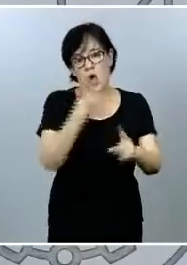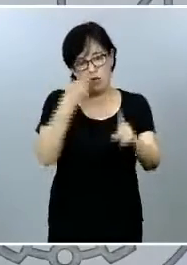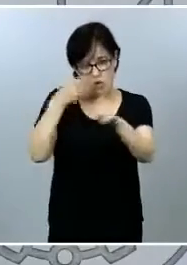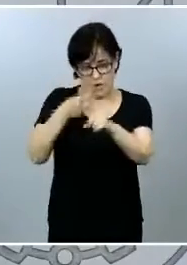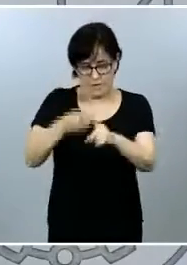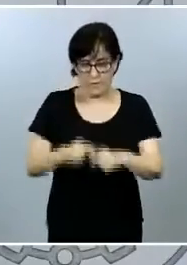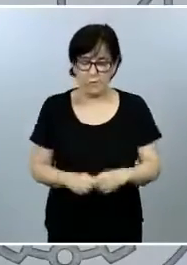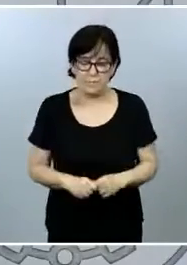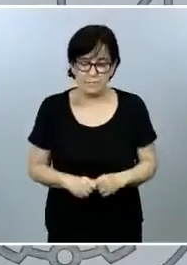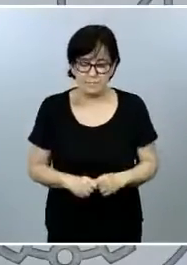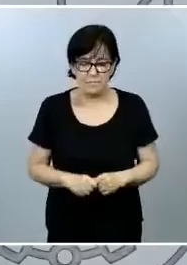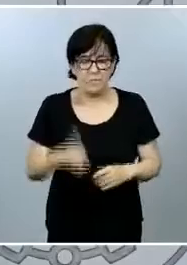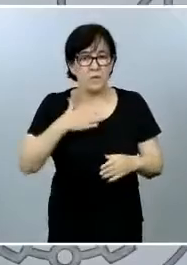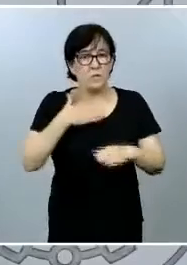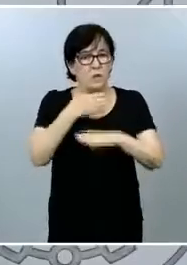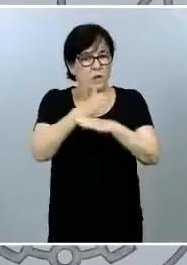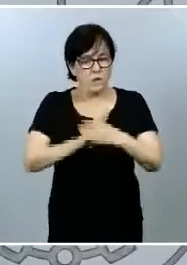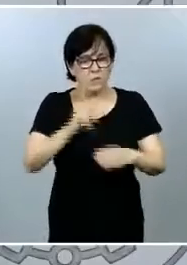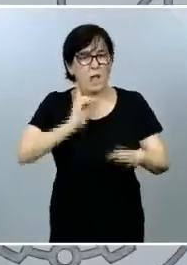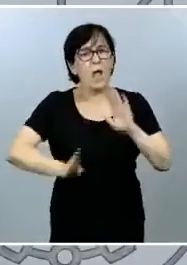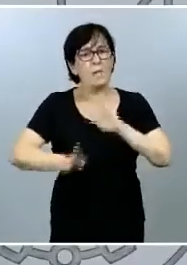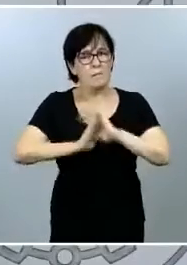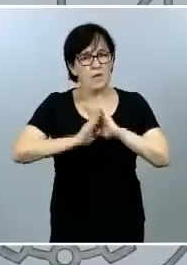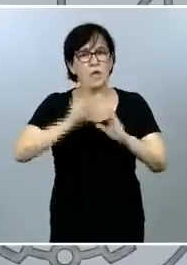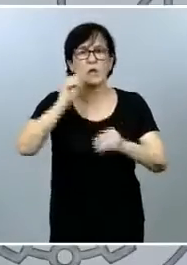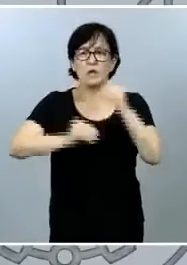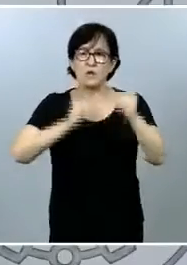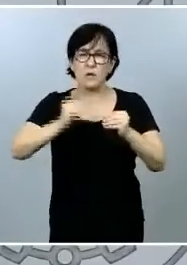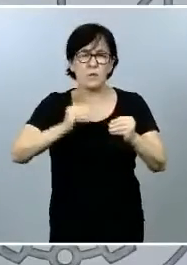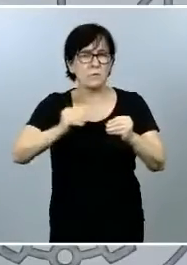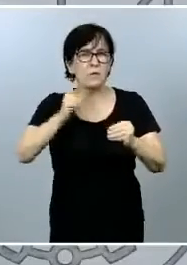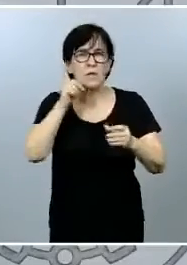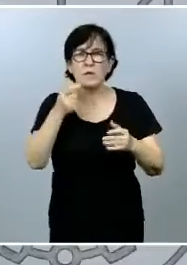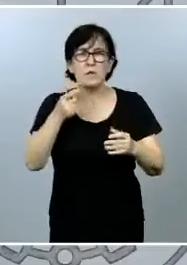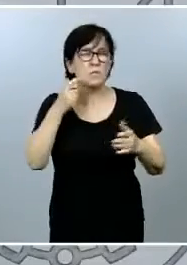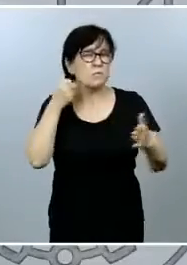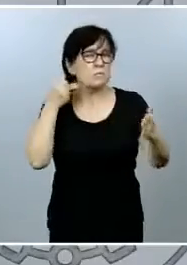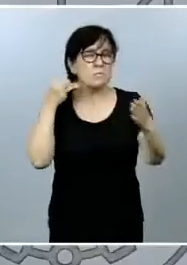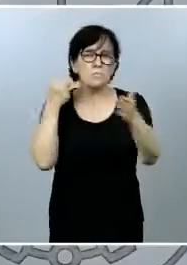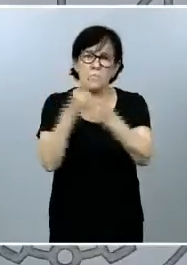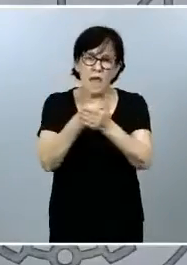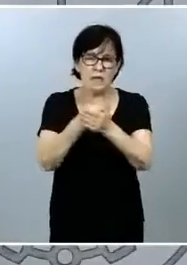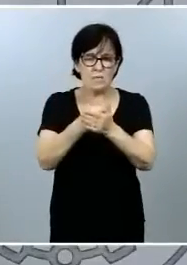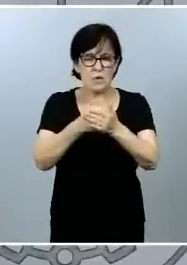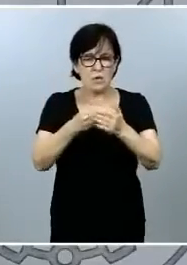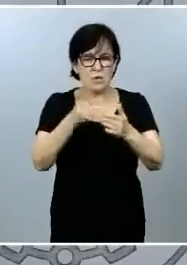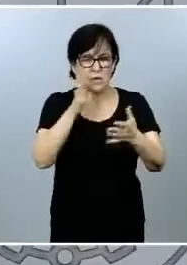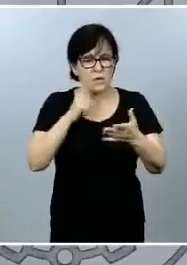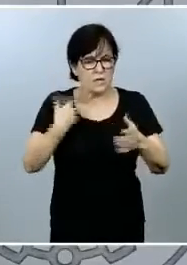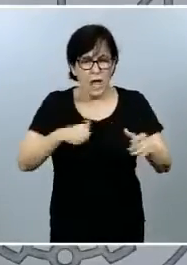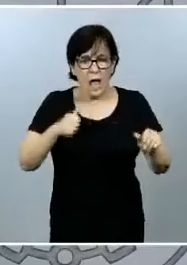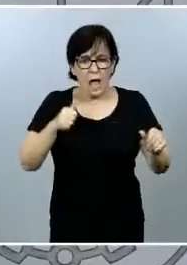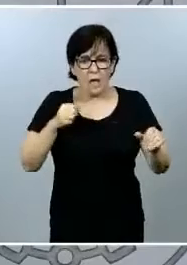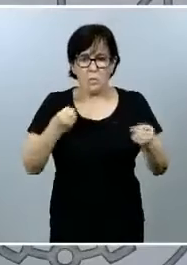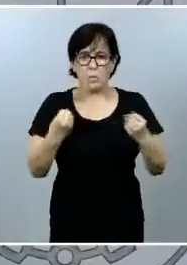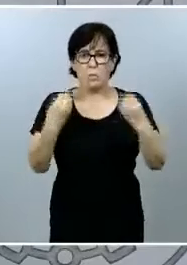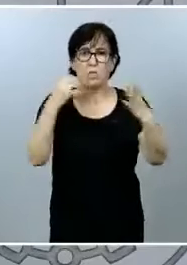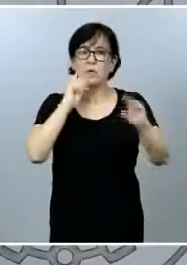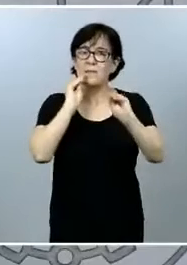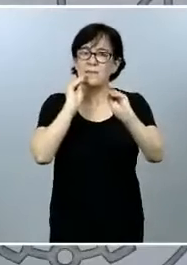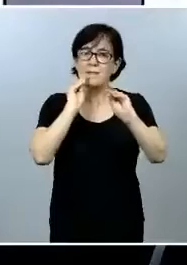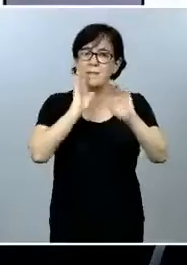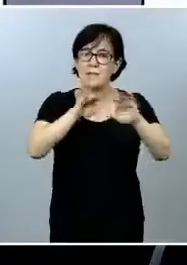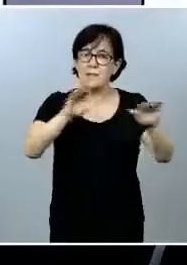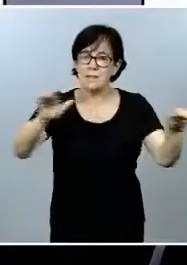Por nuestra parte, vamos a seguir haciendo hasta el último momento, hasta que se apriete el botón, un llamamiento a la